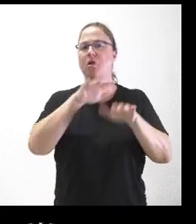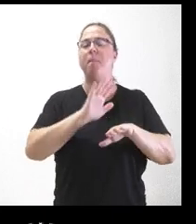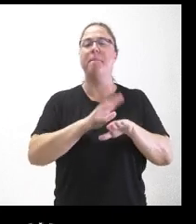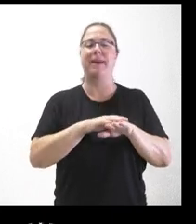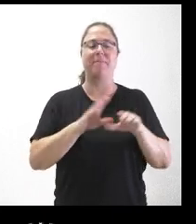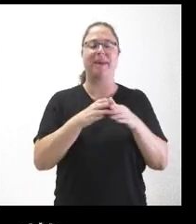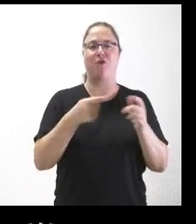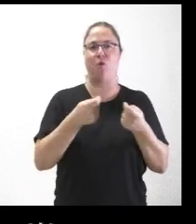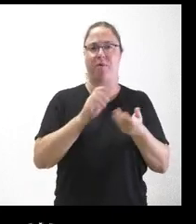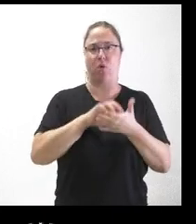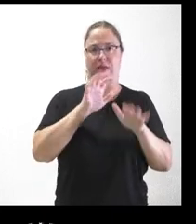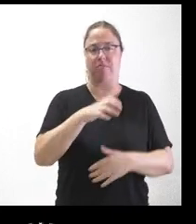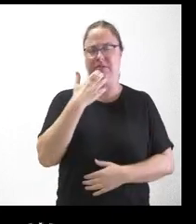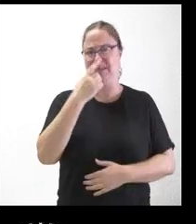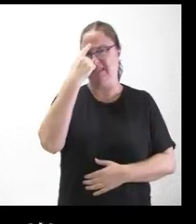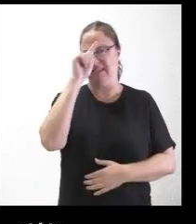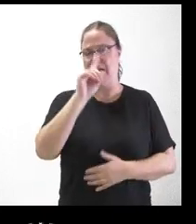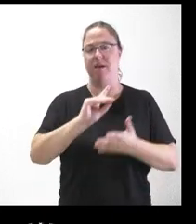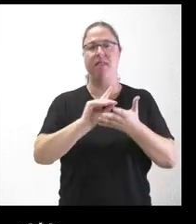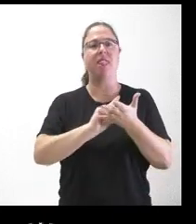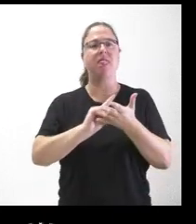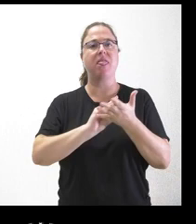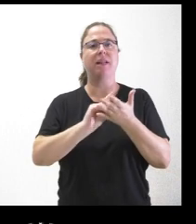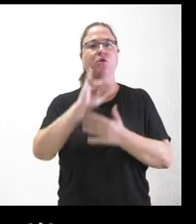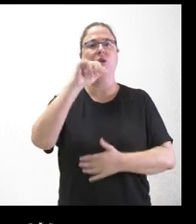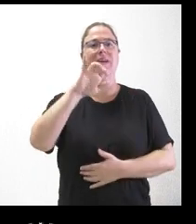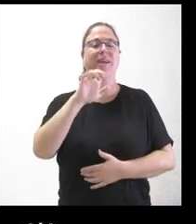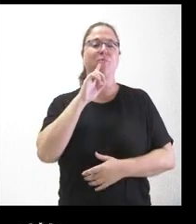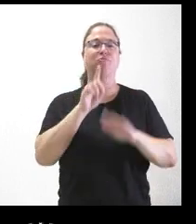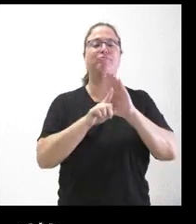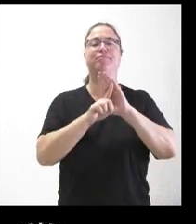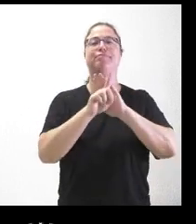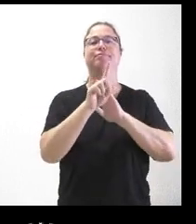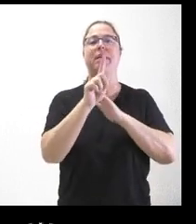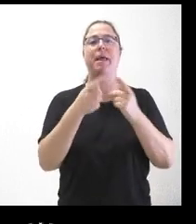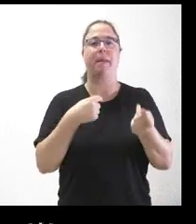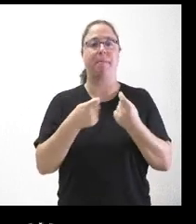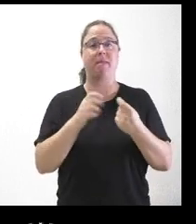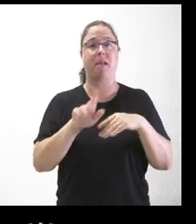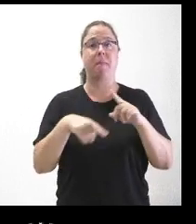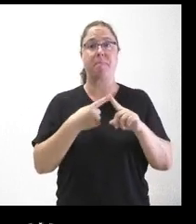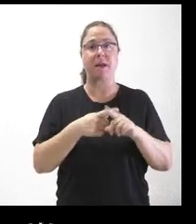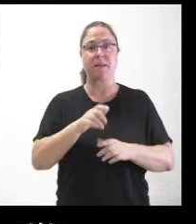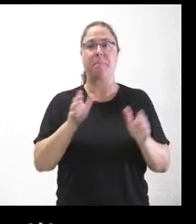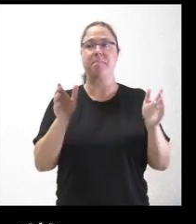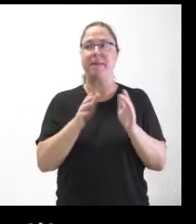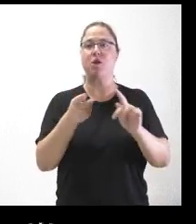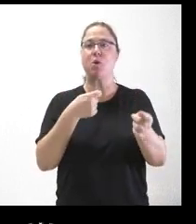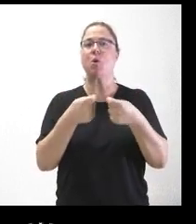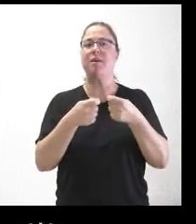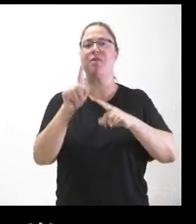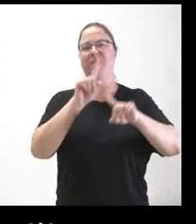Una vez conocidos los datos del INE sobre la evolución de las ventas y teniendo en cuenta que el pequeño comercio se enfrenta a problemas